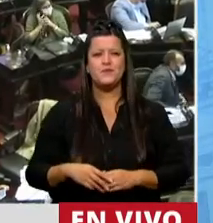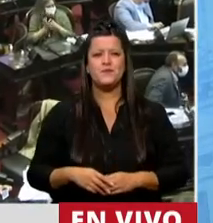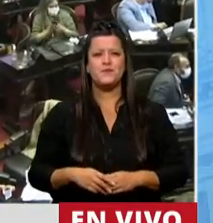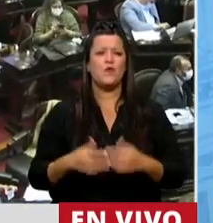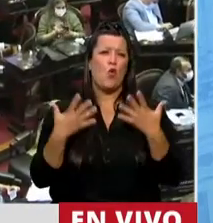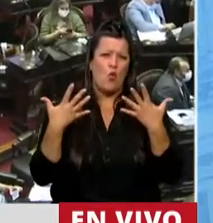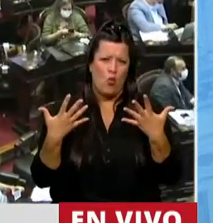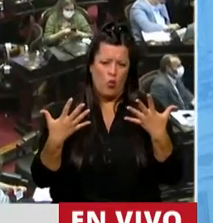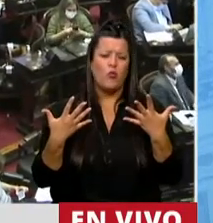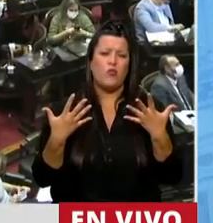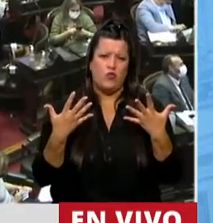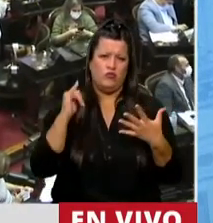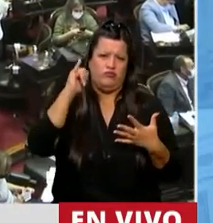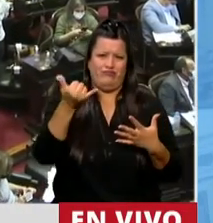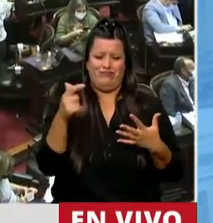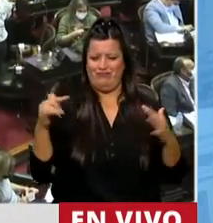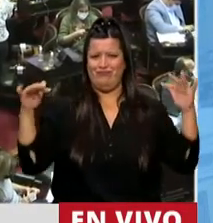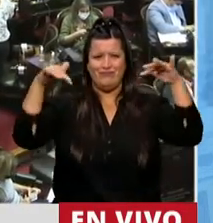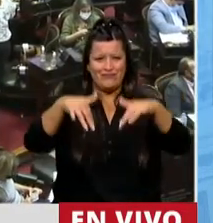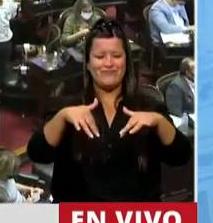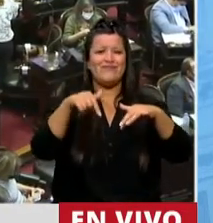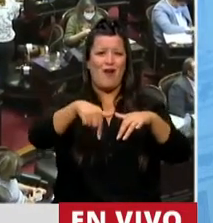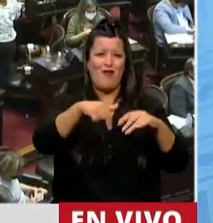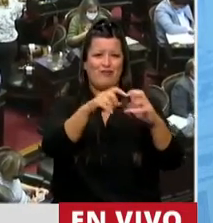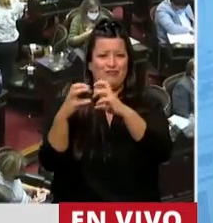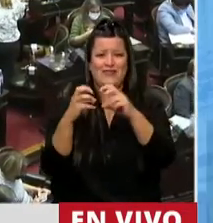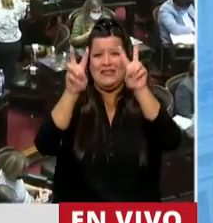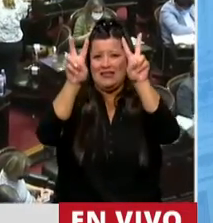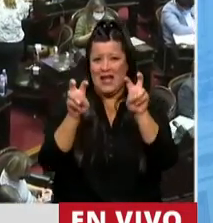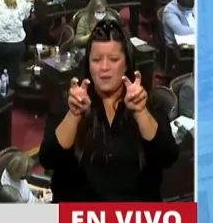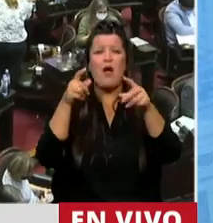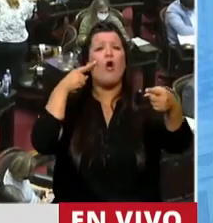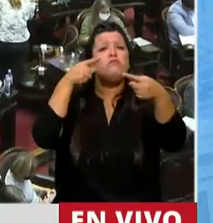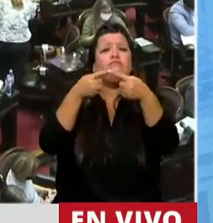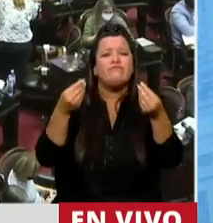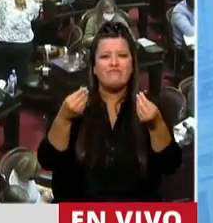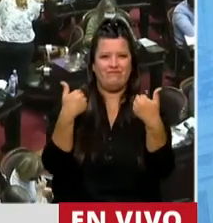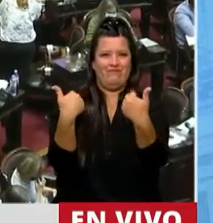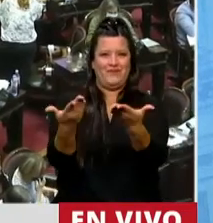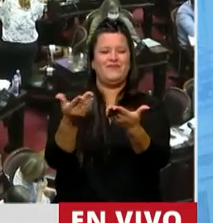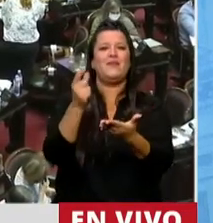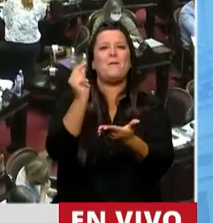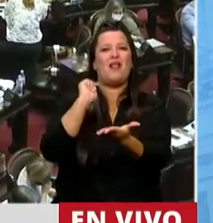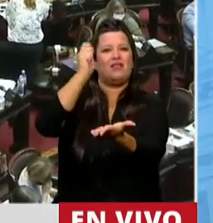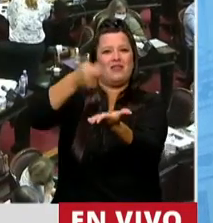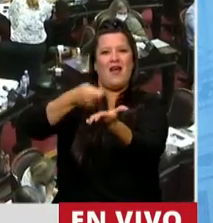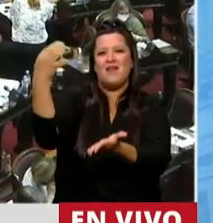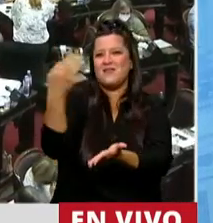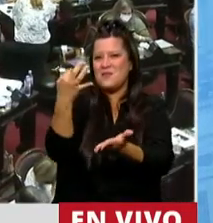Obviamente venimos al tratamiento de este tema con el objeto de otorgar este beneficio extraordinario